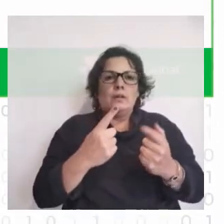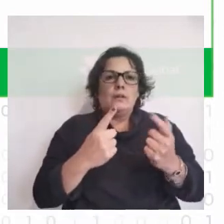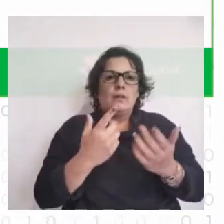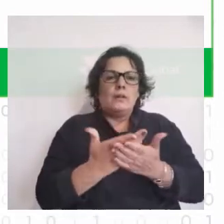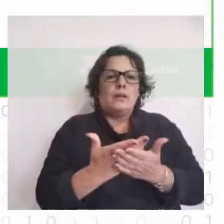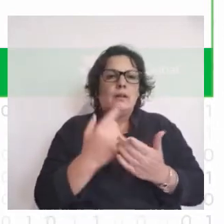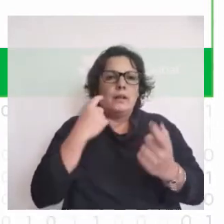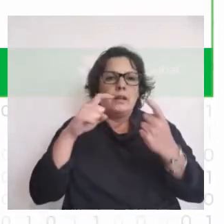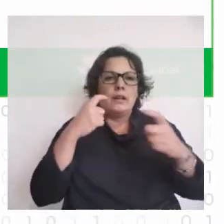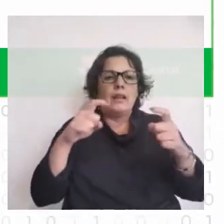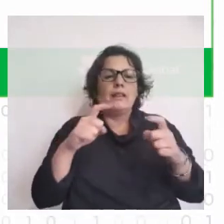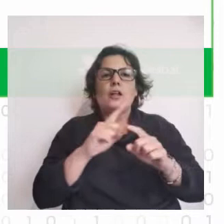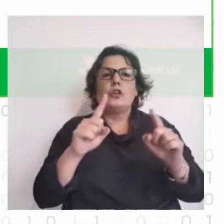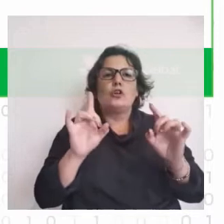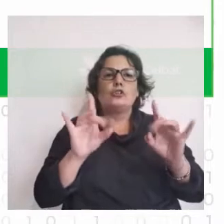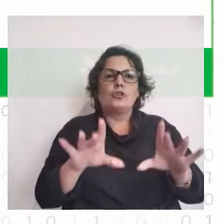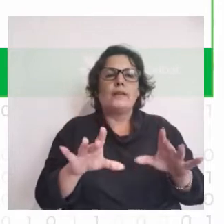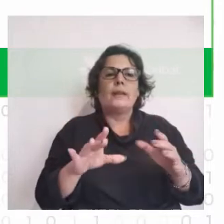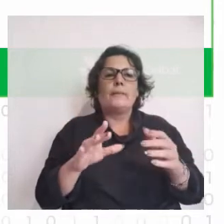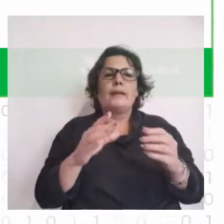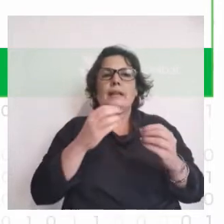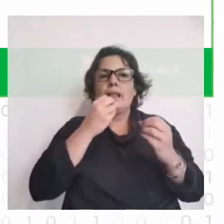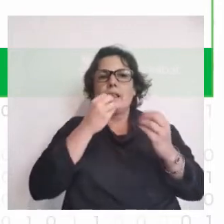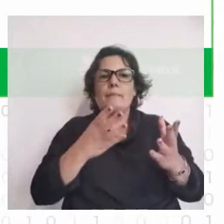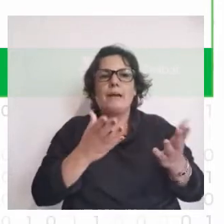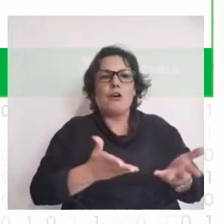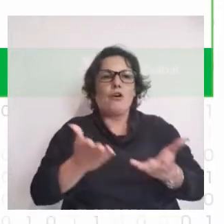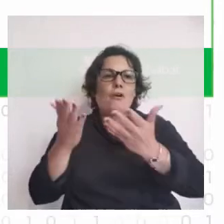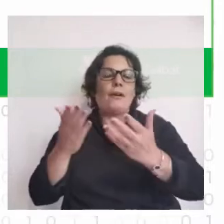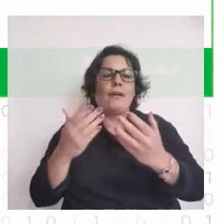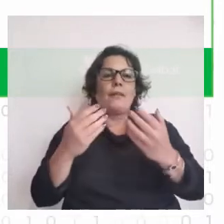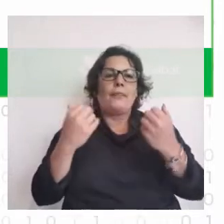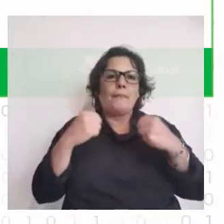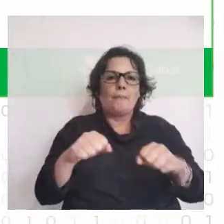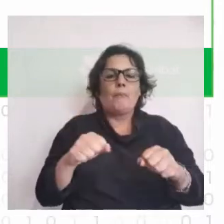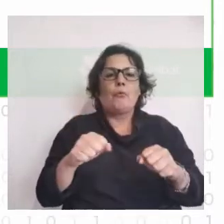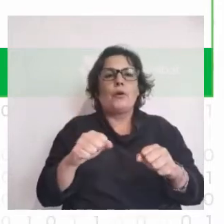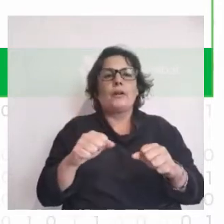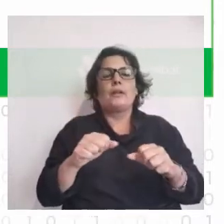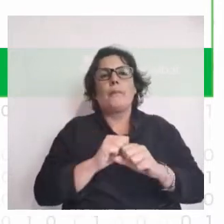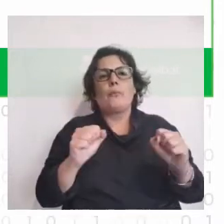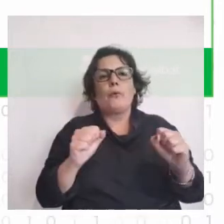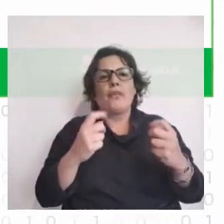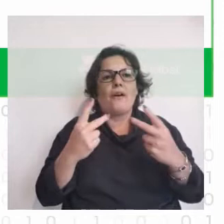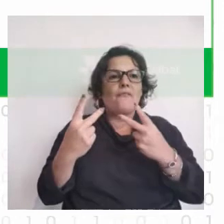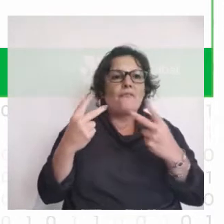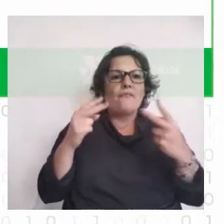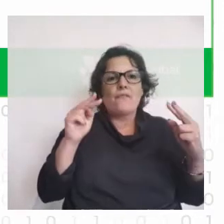idea no solamente del crecimiento del deporte, de poder verlo desde otro lado,